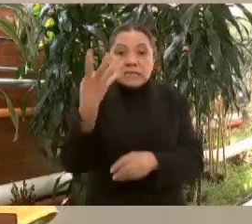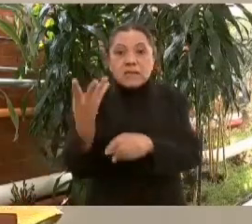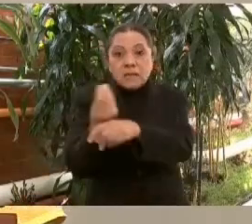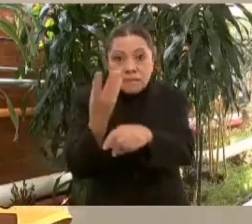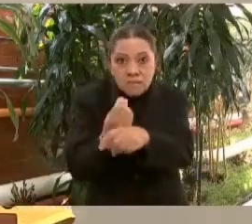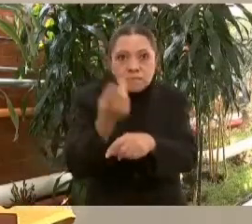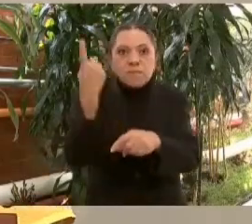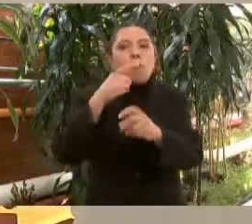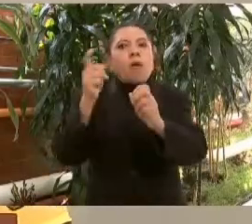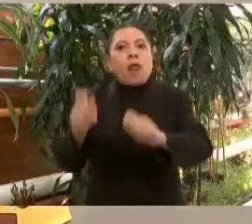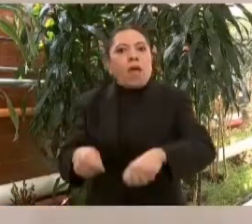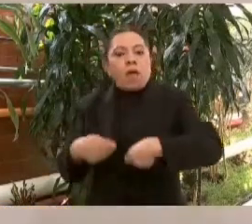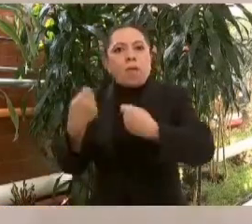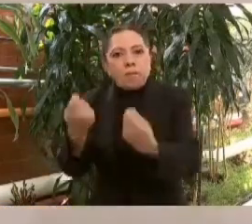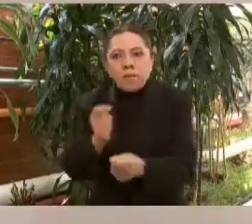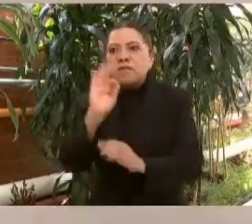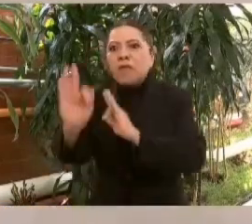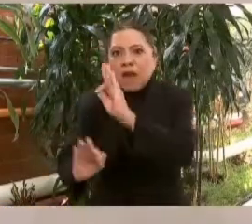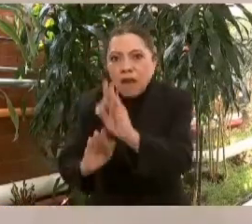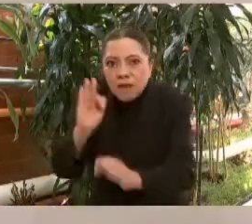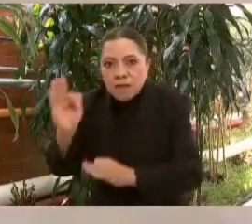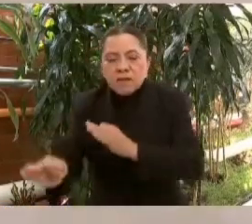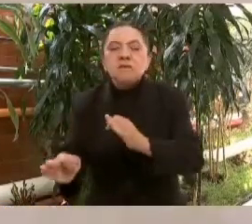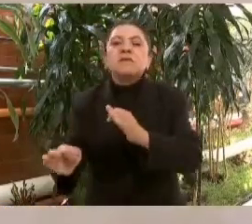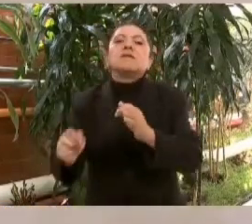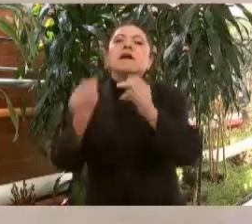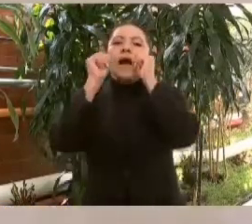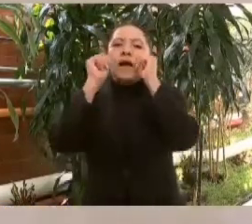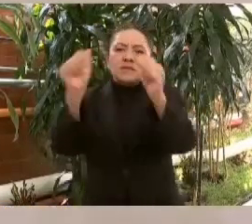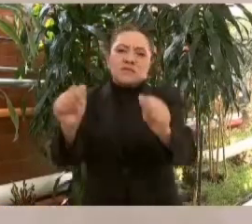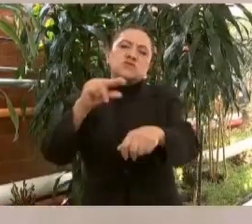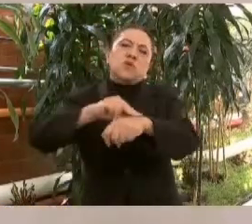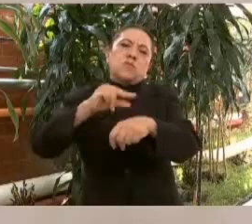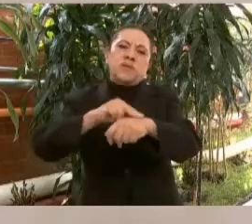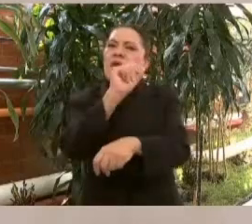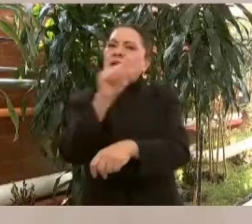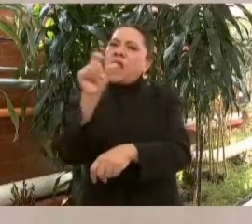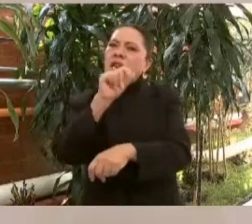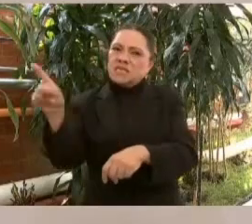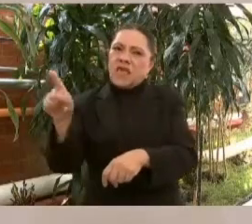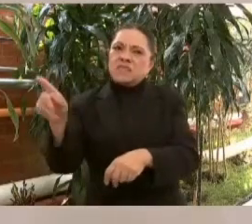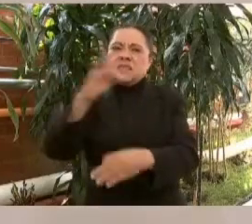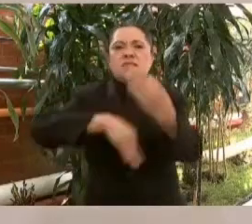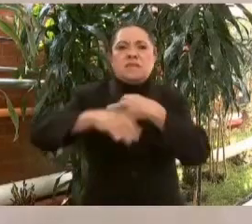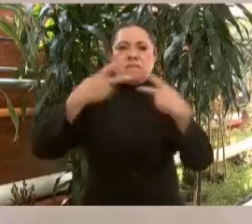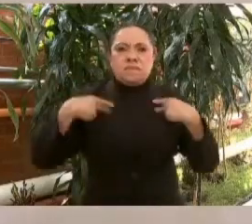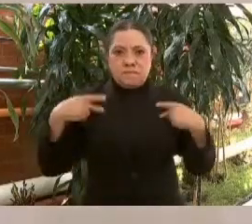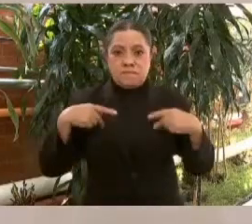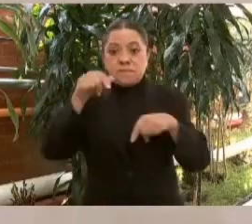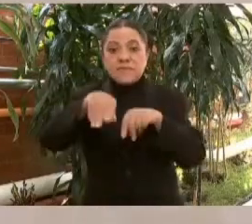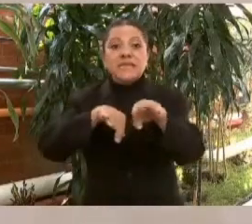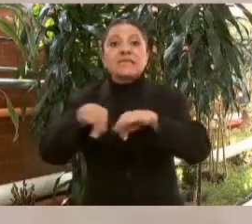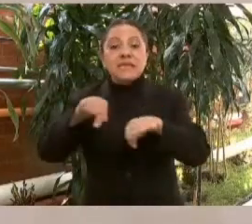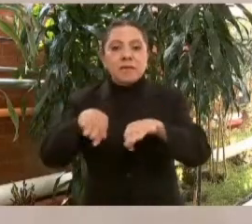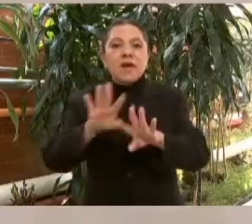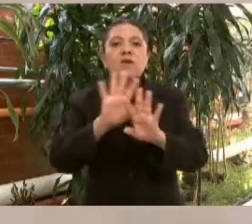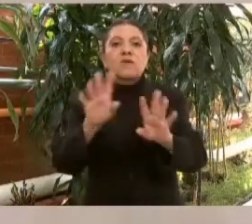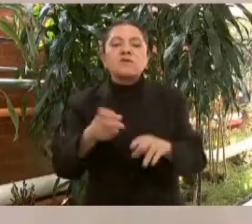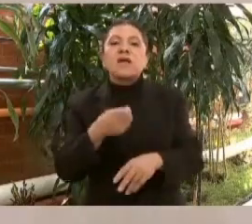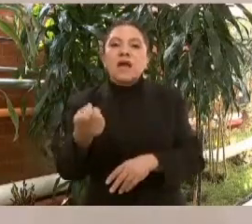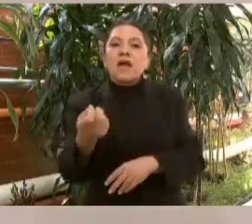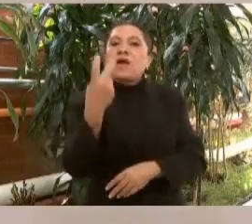servicio médico de calidad a la ciudadanía. Para su operación se designaron dos tenientes